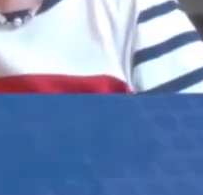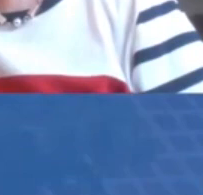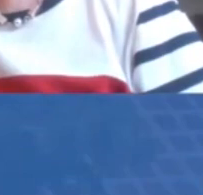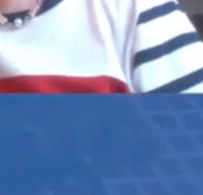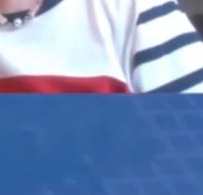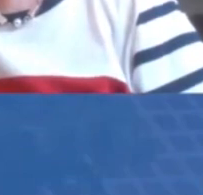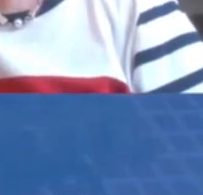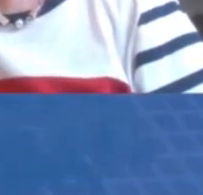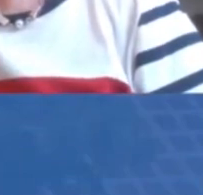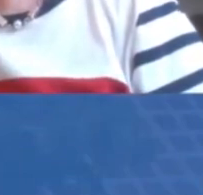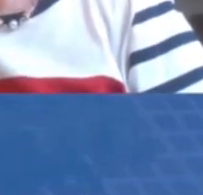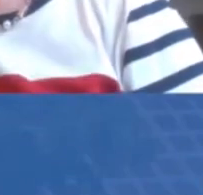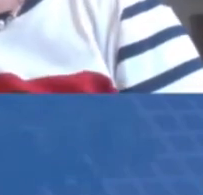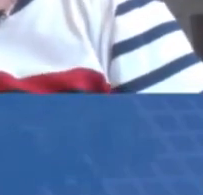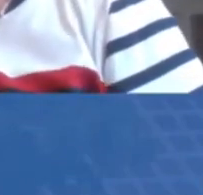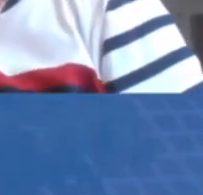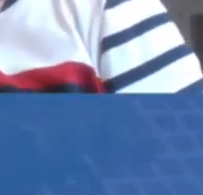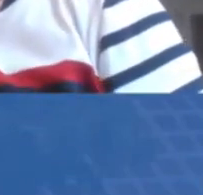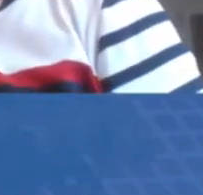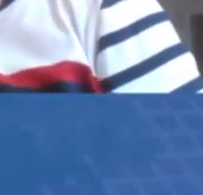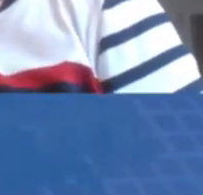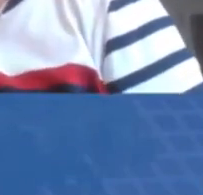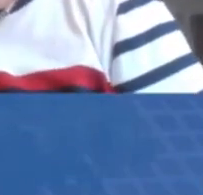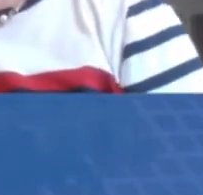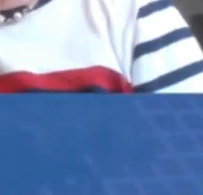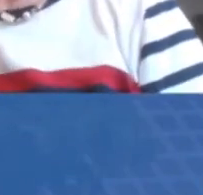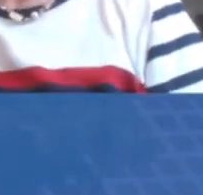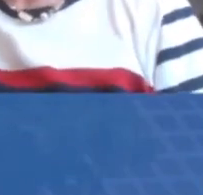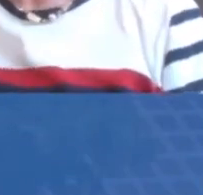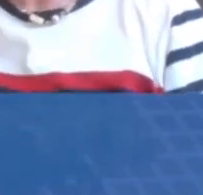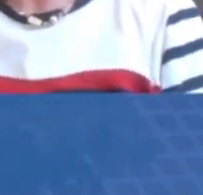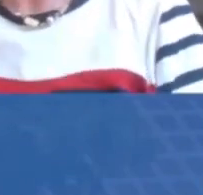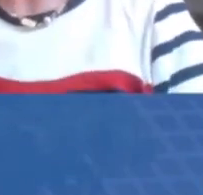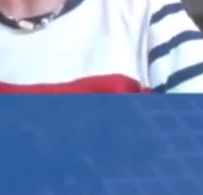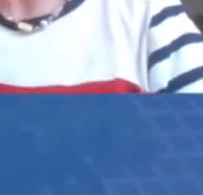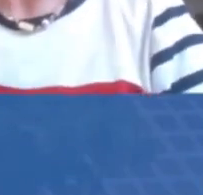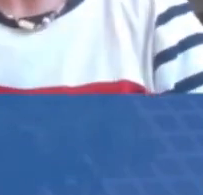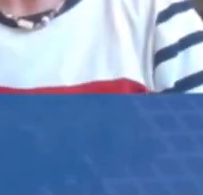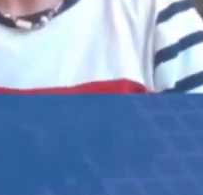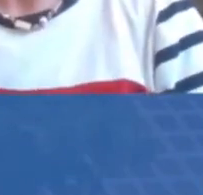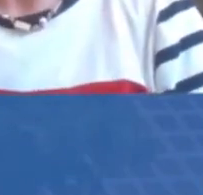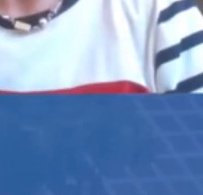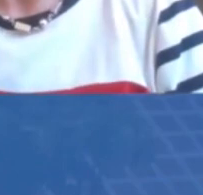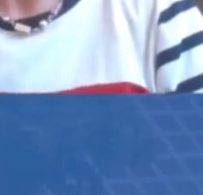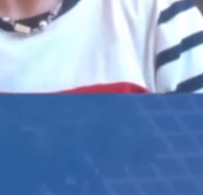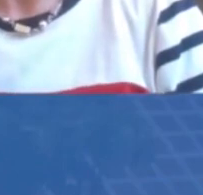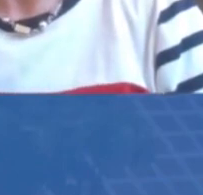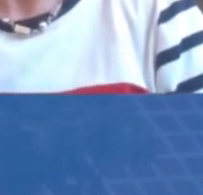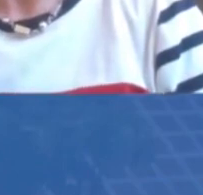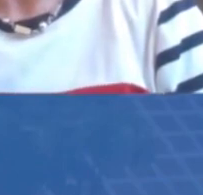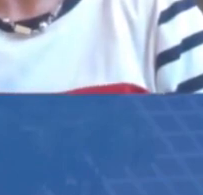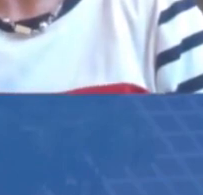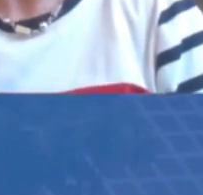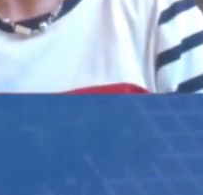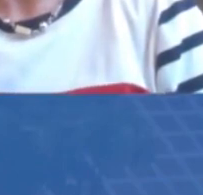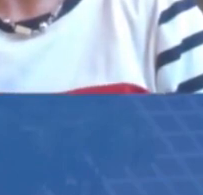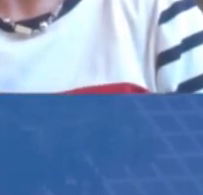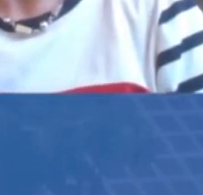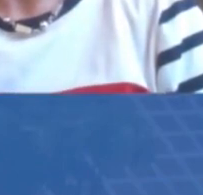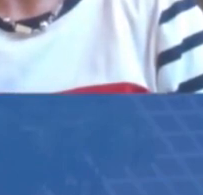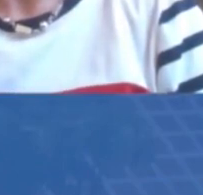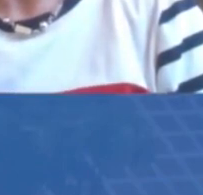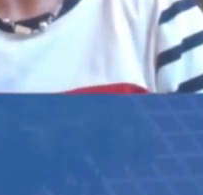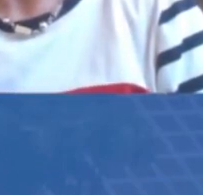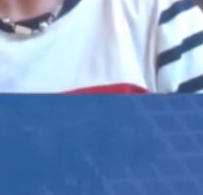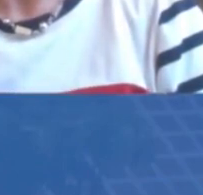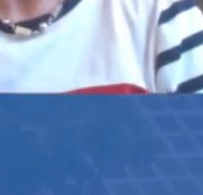decisiones de cómo este país se regula y cómo este país funciona. Y pareciera que la mirada fuera totalmente opuesta. La lectura que hacemos nosotros del